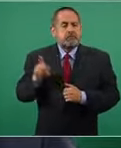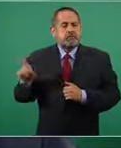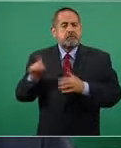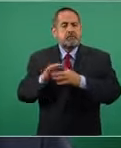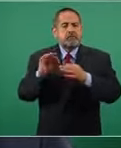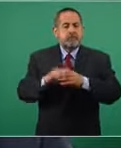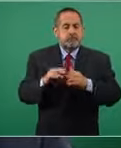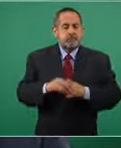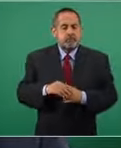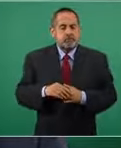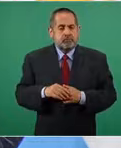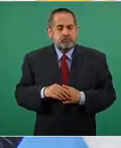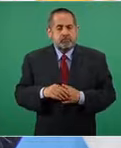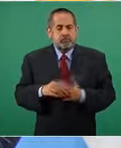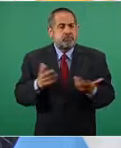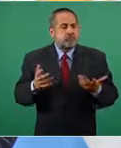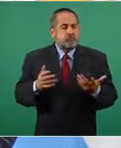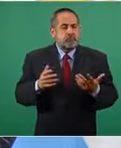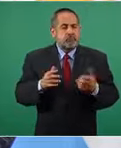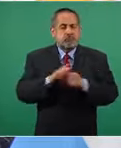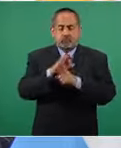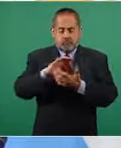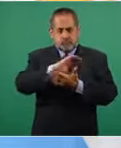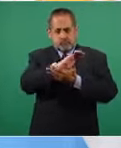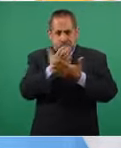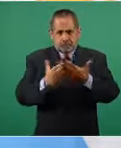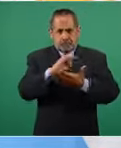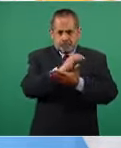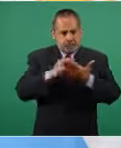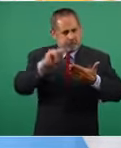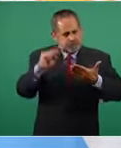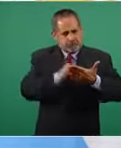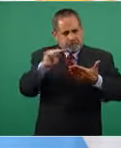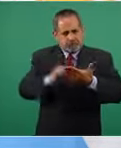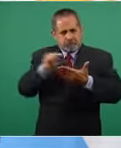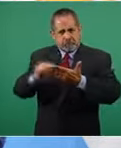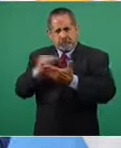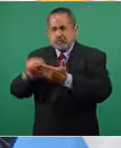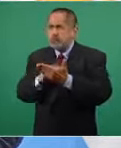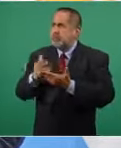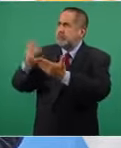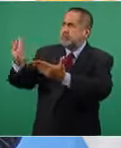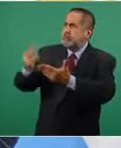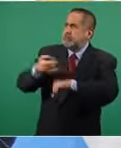y mostrar cuáles eran todos los contratos que se habían firmado y que se estaban incumpliendo.